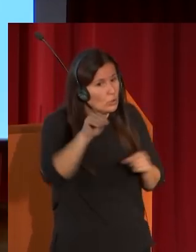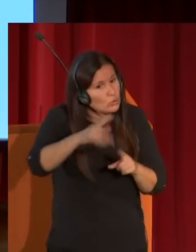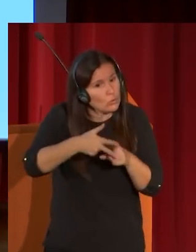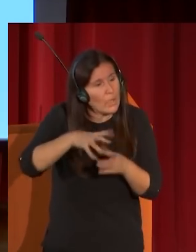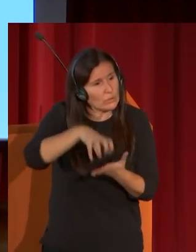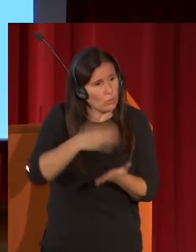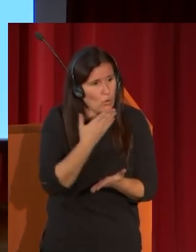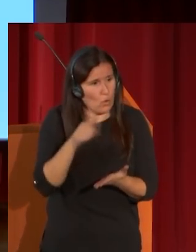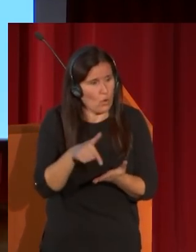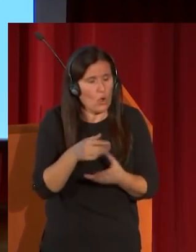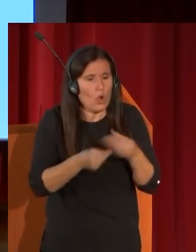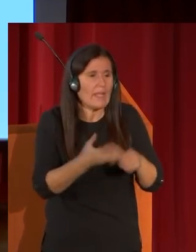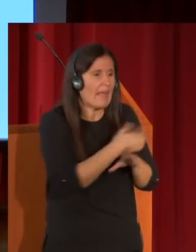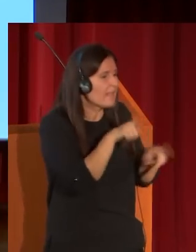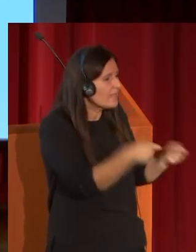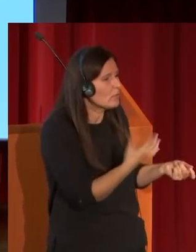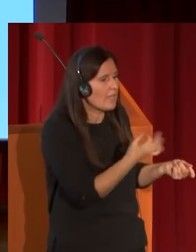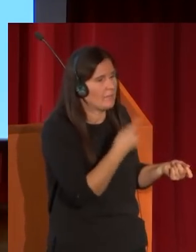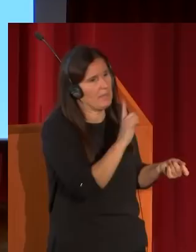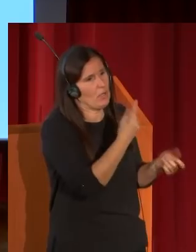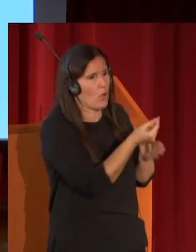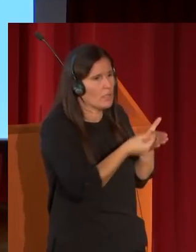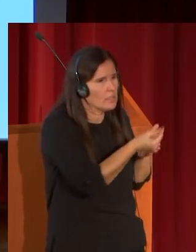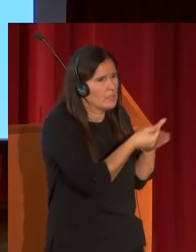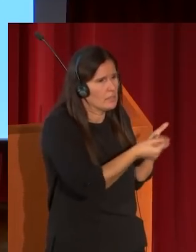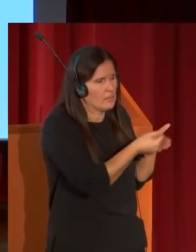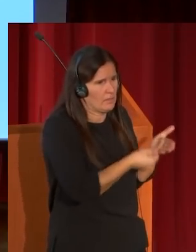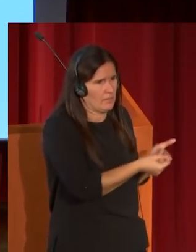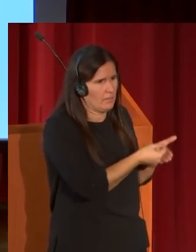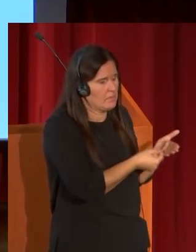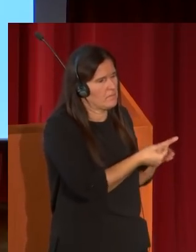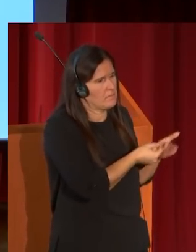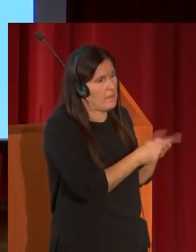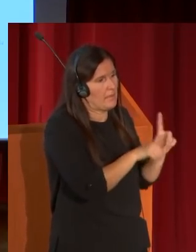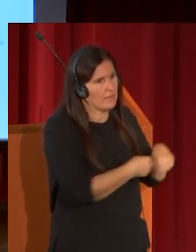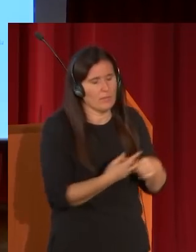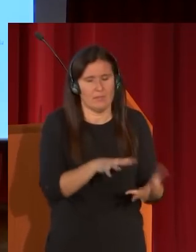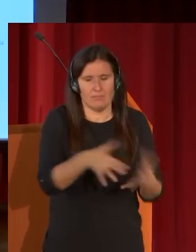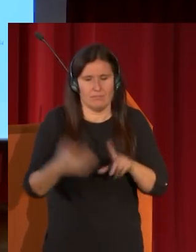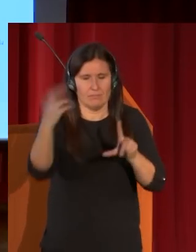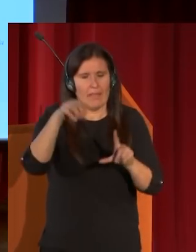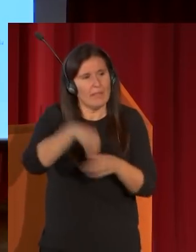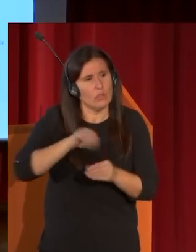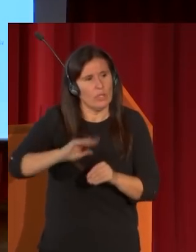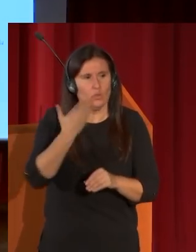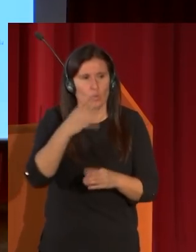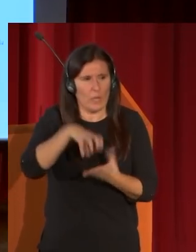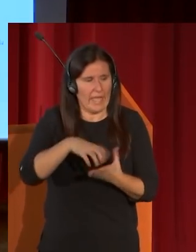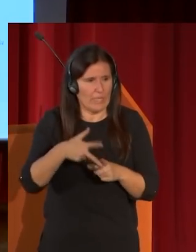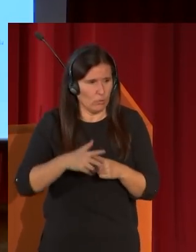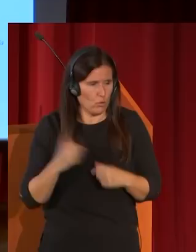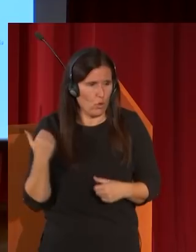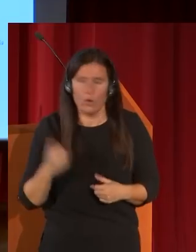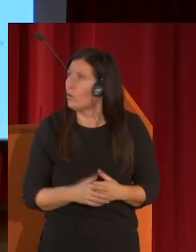dibujos preparatorios para ella pero la acuarela con esa consistencia y con ese trabajo la hace en su estudio otra obra